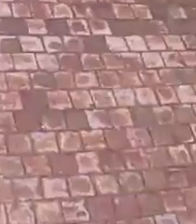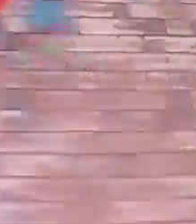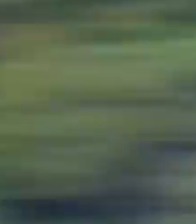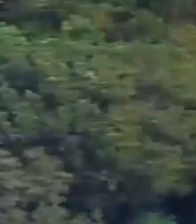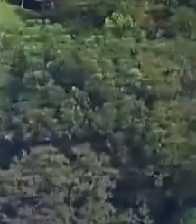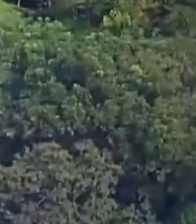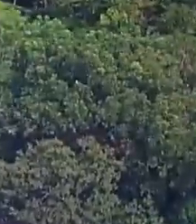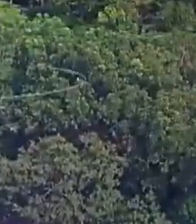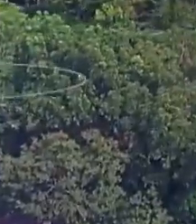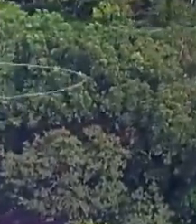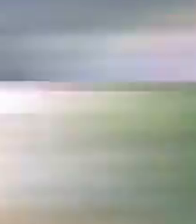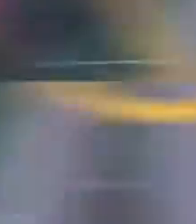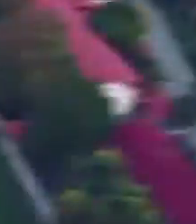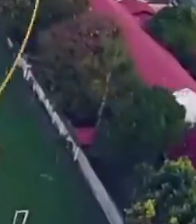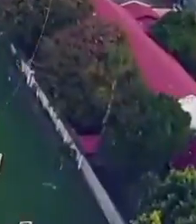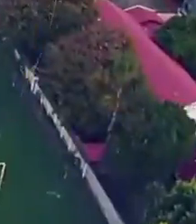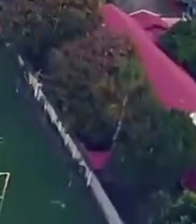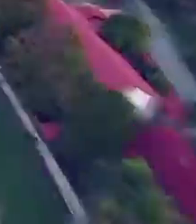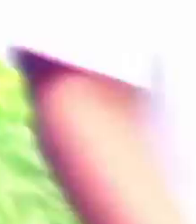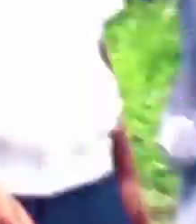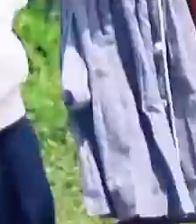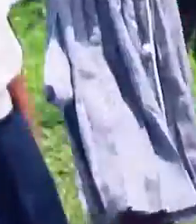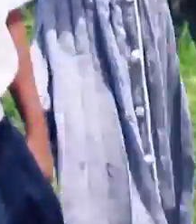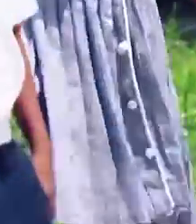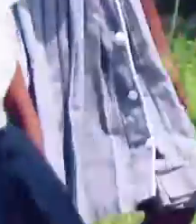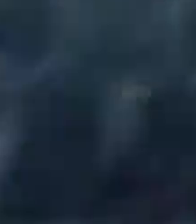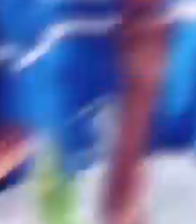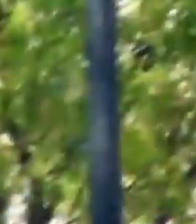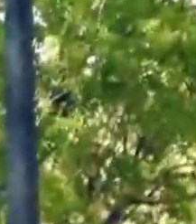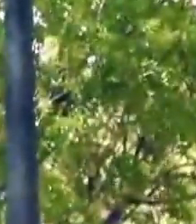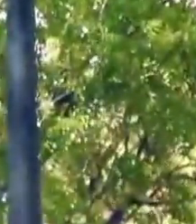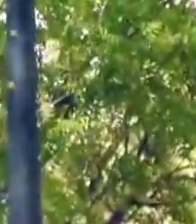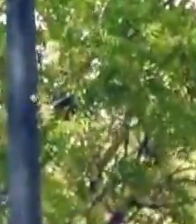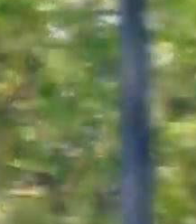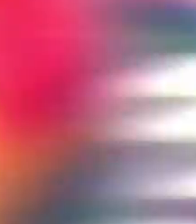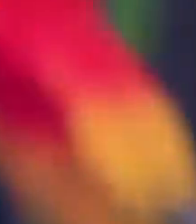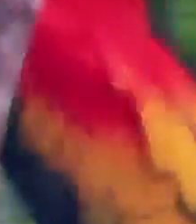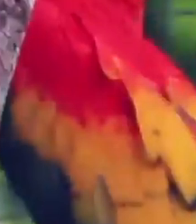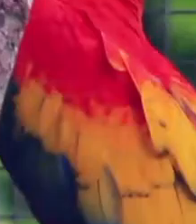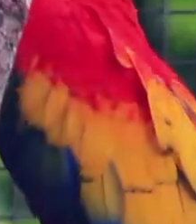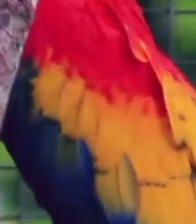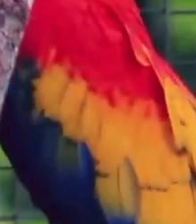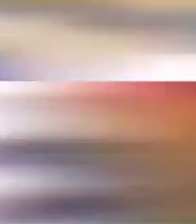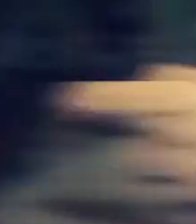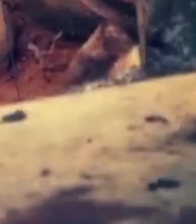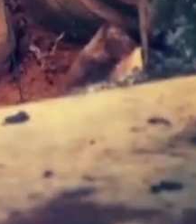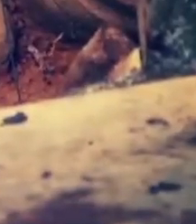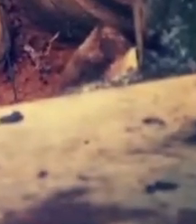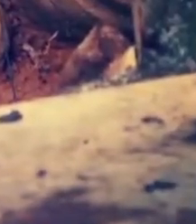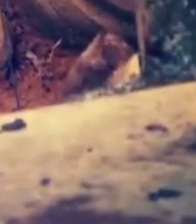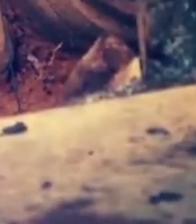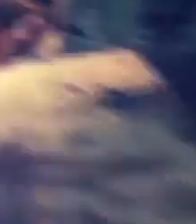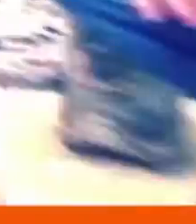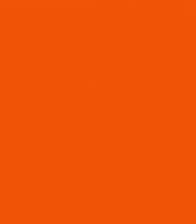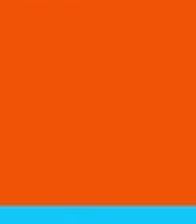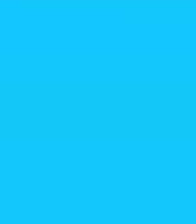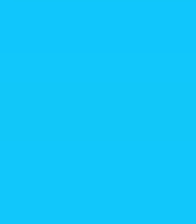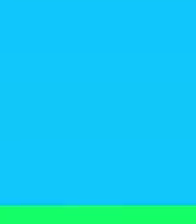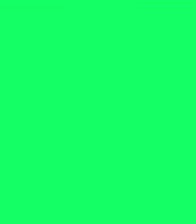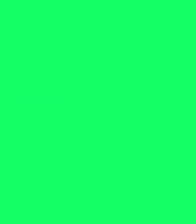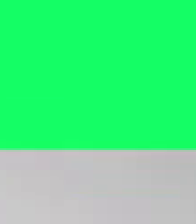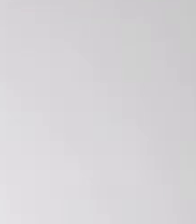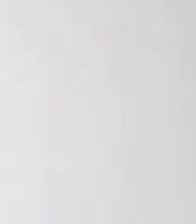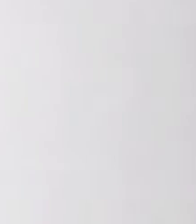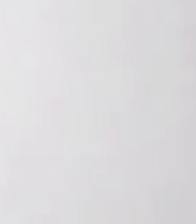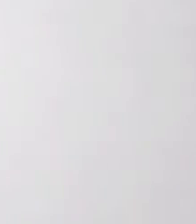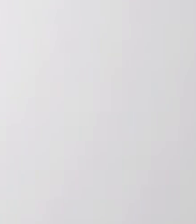ciudadanos debemos destacar y fortalecer para afianzar nuestra identidad nacional. Televisión Nacional de